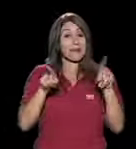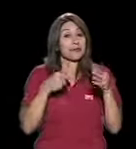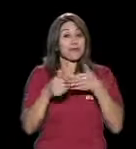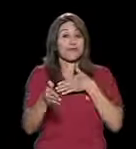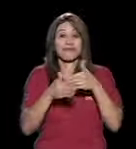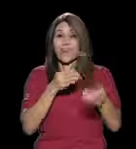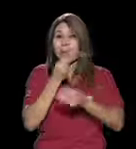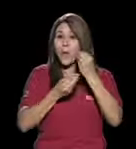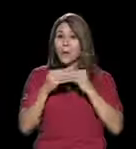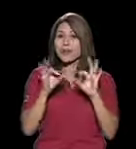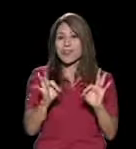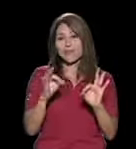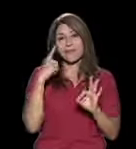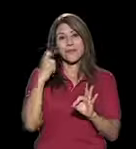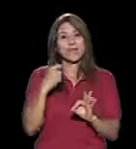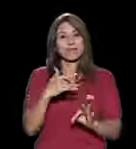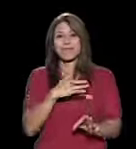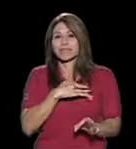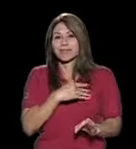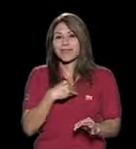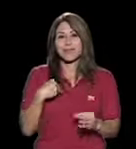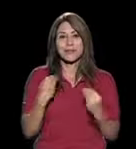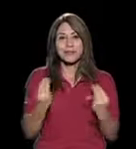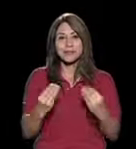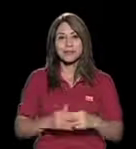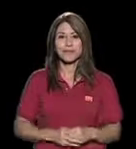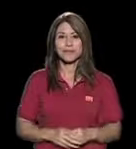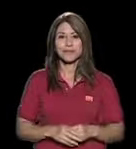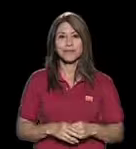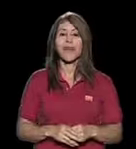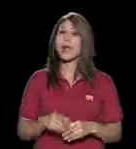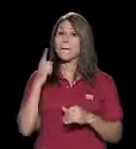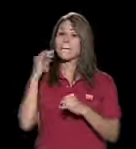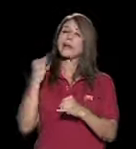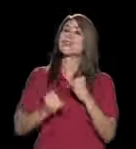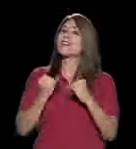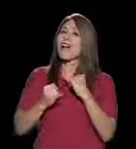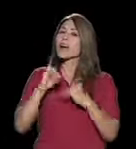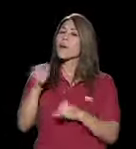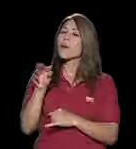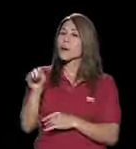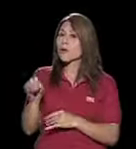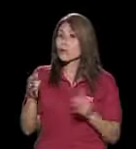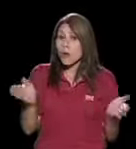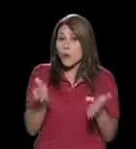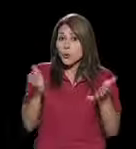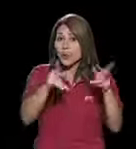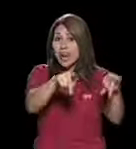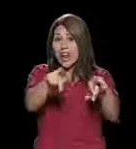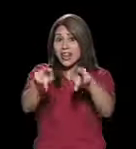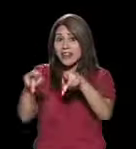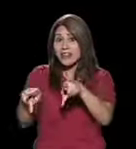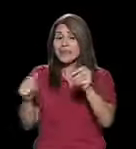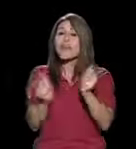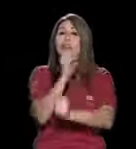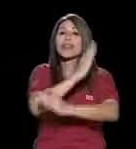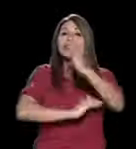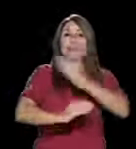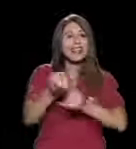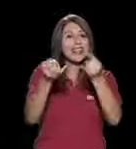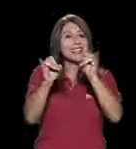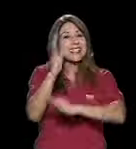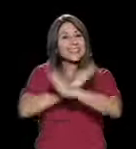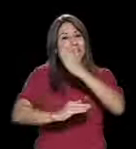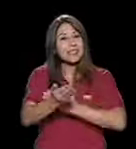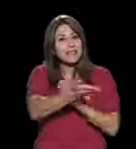porque simplemente es parte de tu vida, es tu pasión. Por último y para cerrar, Juan Manuel, motivar a la gente a que practique deporte, a la gente con